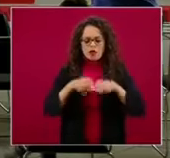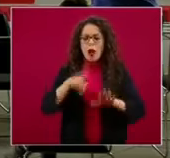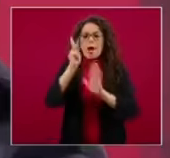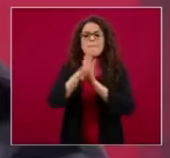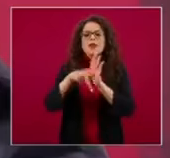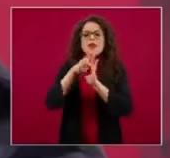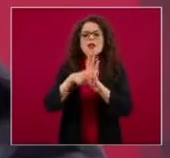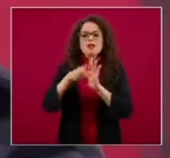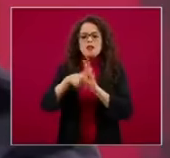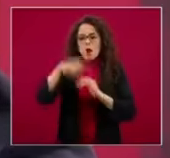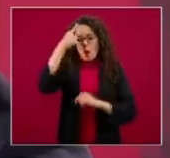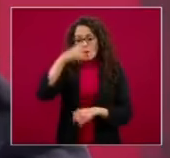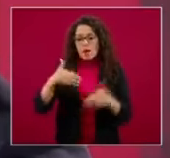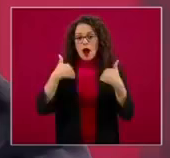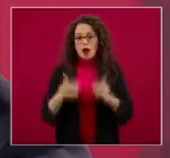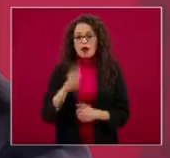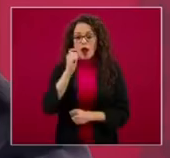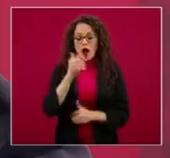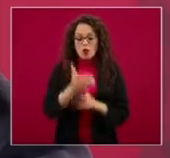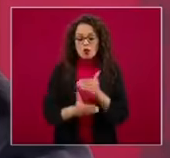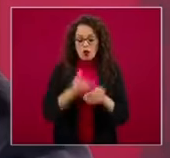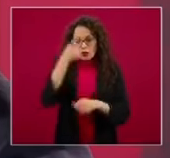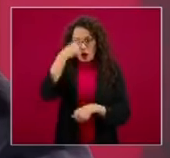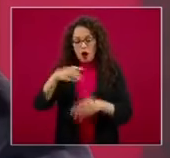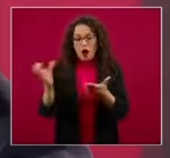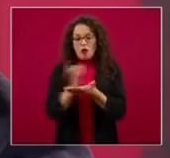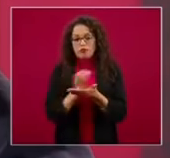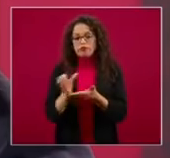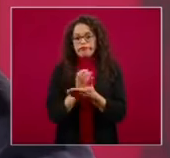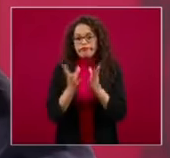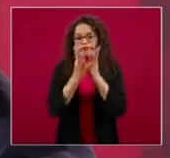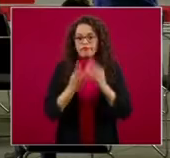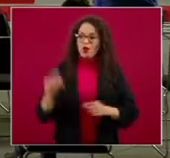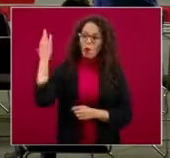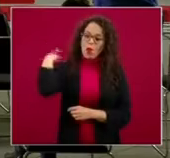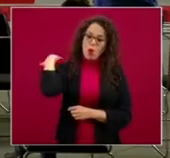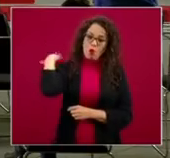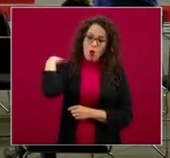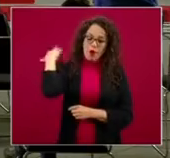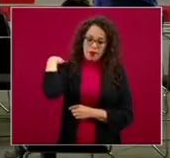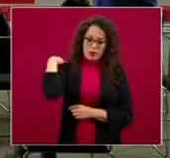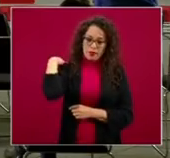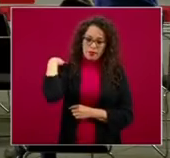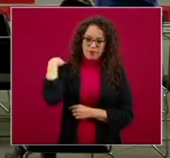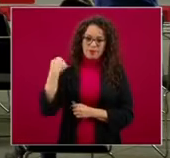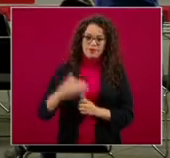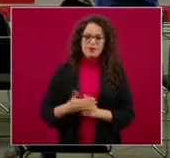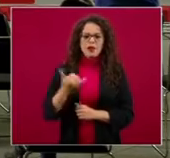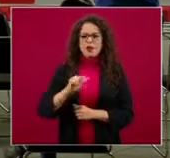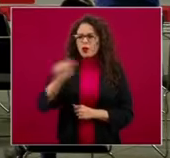instructivos sobre el proceso de rehabilitación pulmonar y lo otro la primera